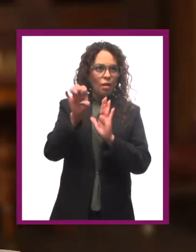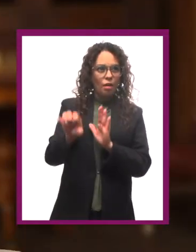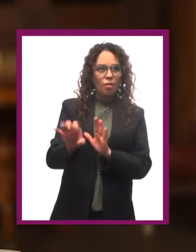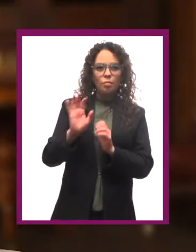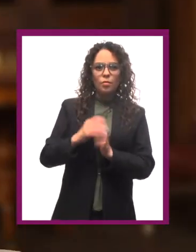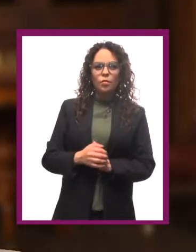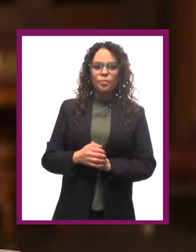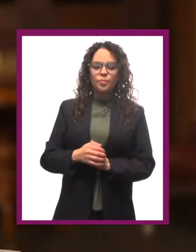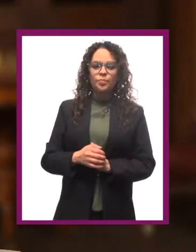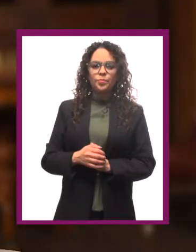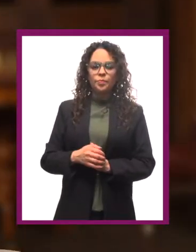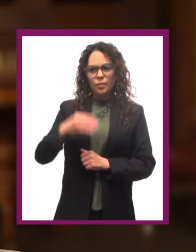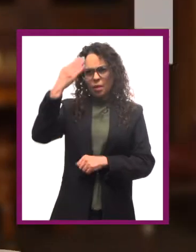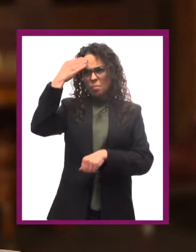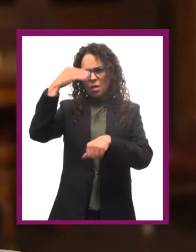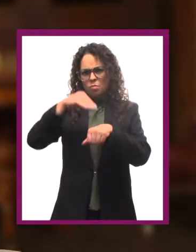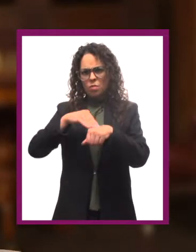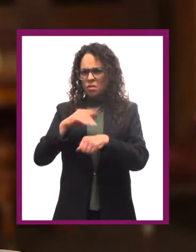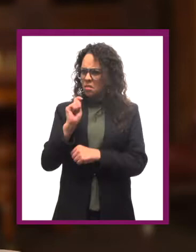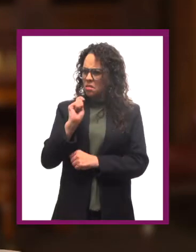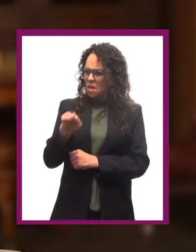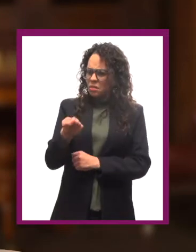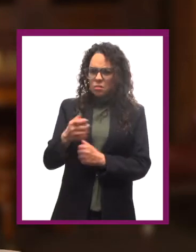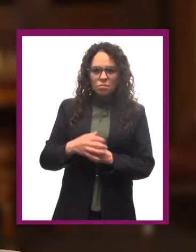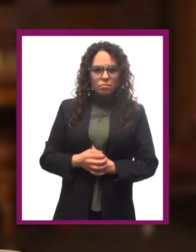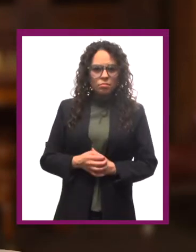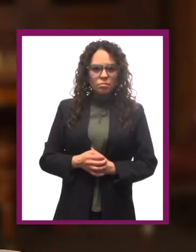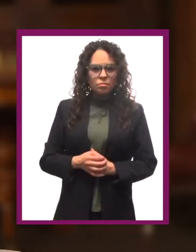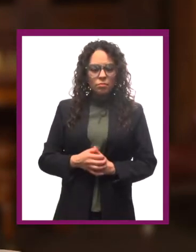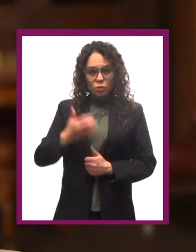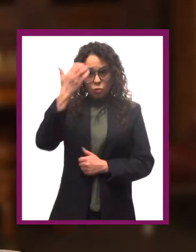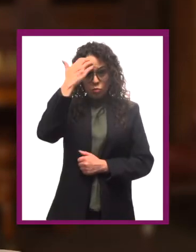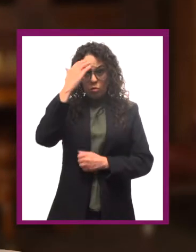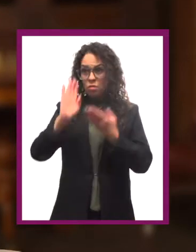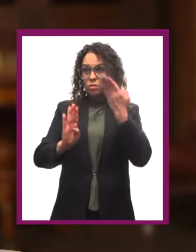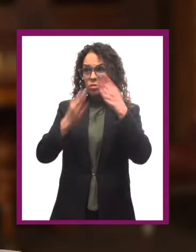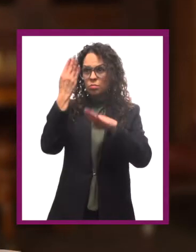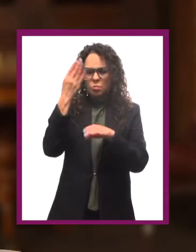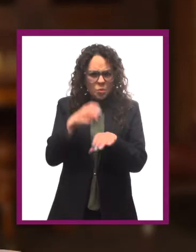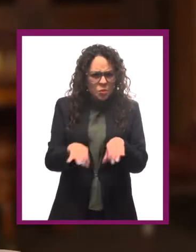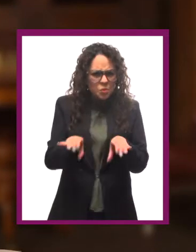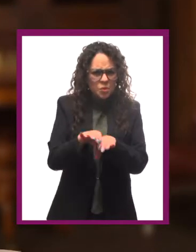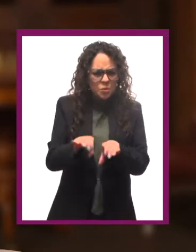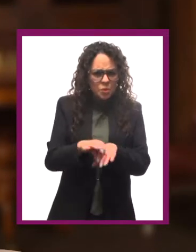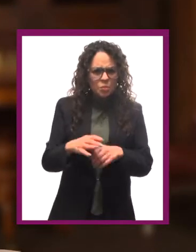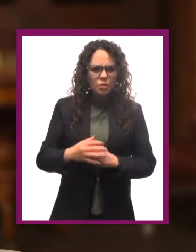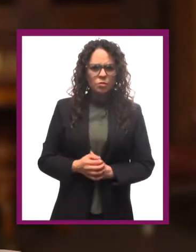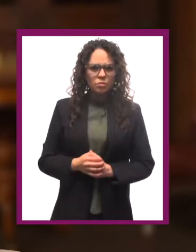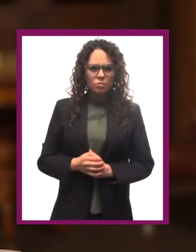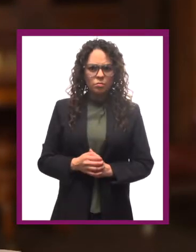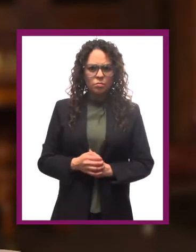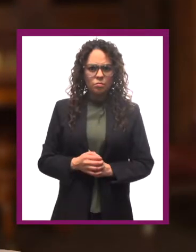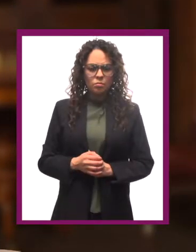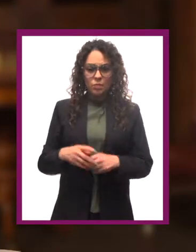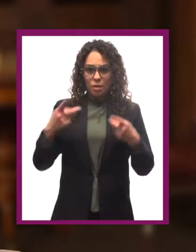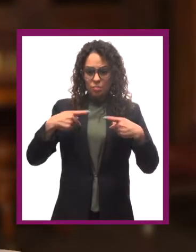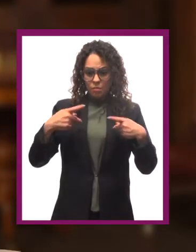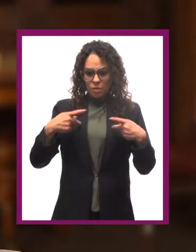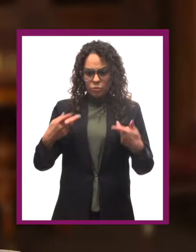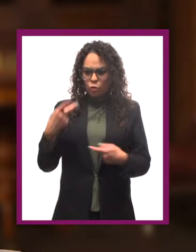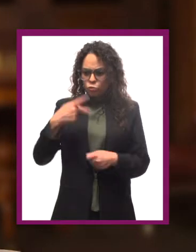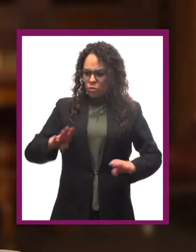Preguntas como ¿Qué es la memoria? ¿Cómo conocemos el mundo? ¿Qué tipo de